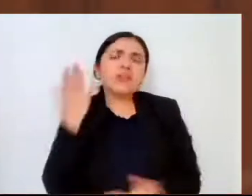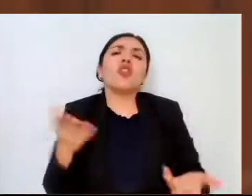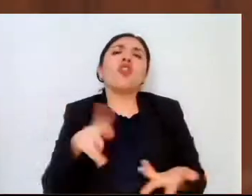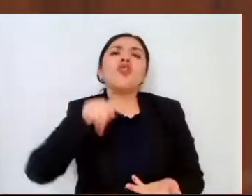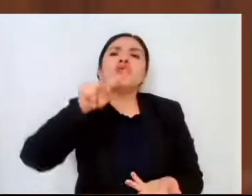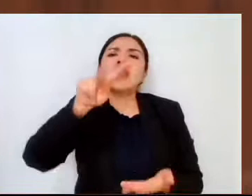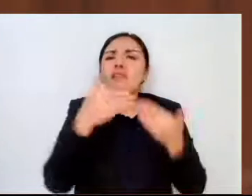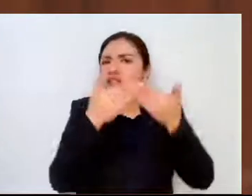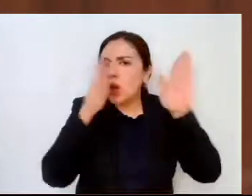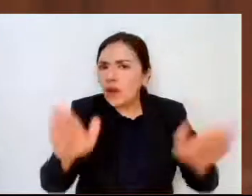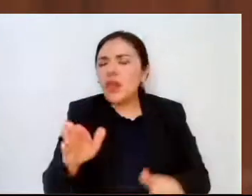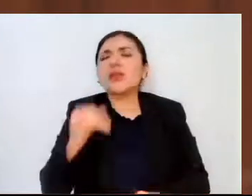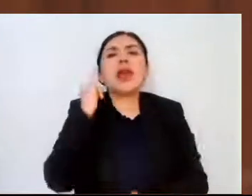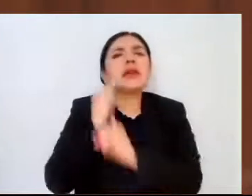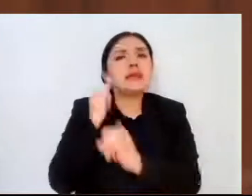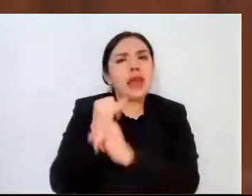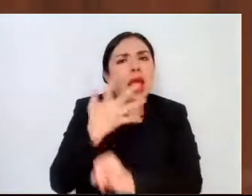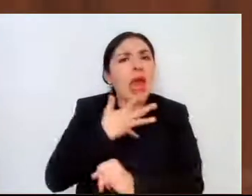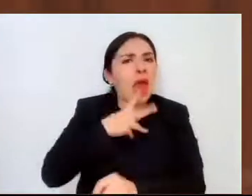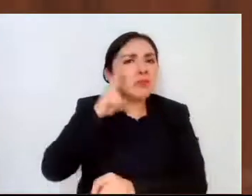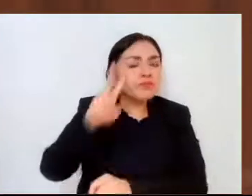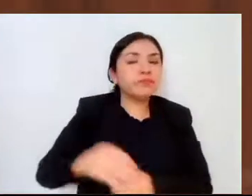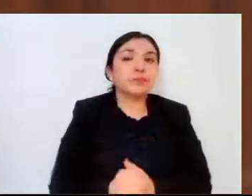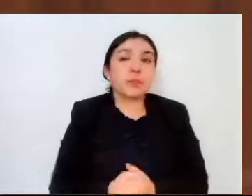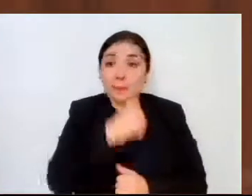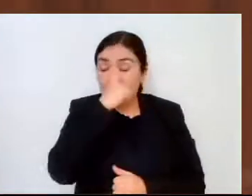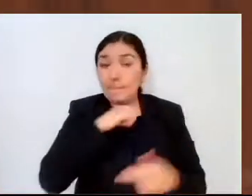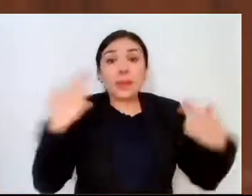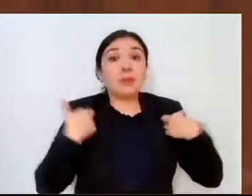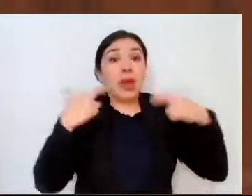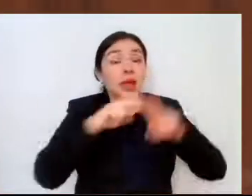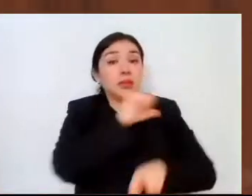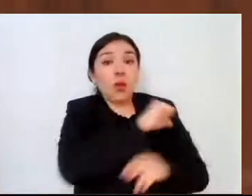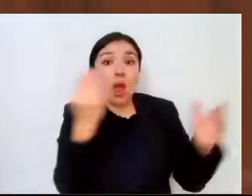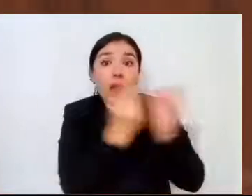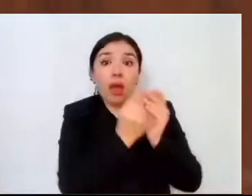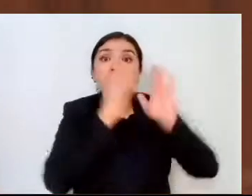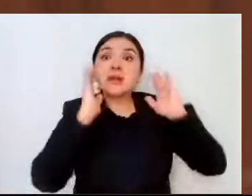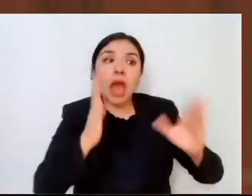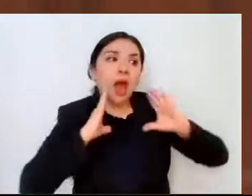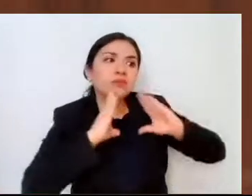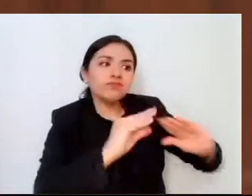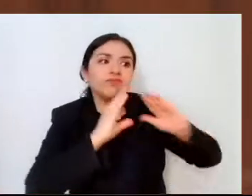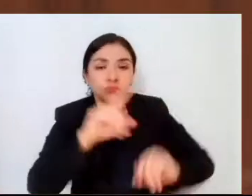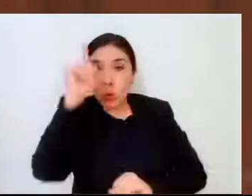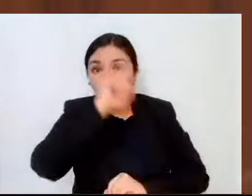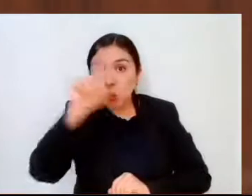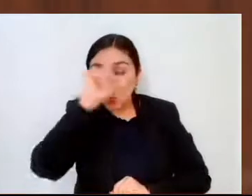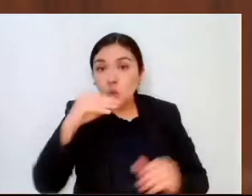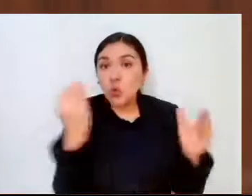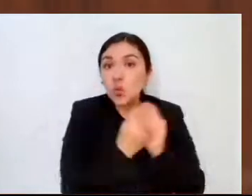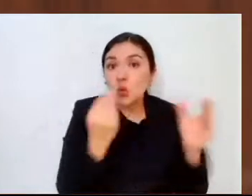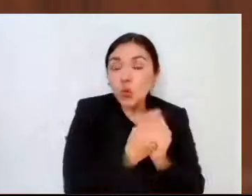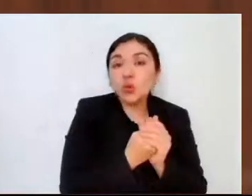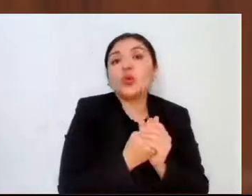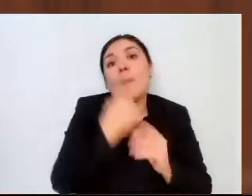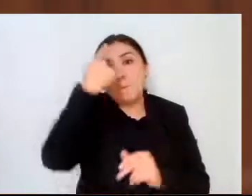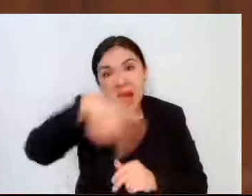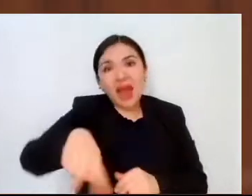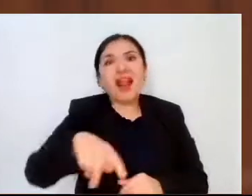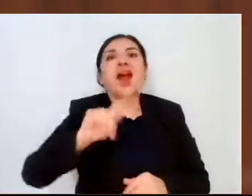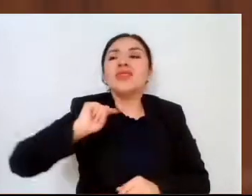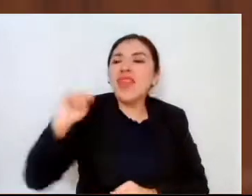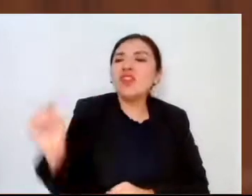abierta e internet. Nuestros docentes recibieron capacitación en tecnologías de la información y comunicación